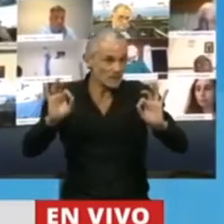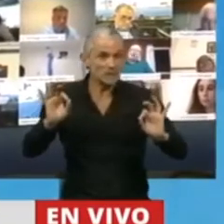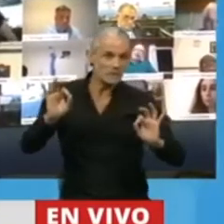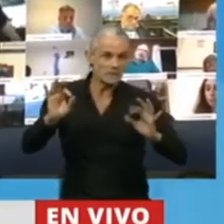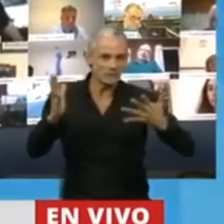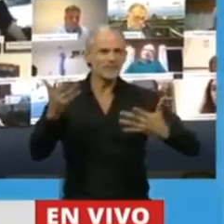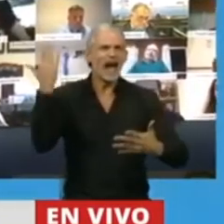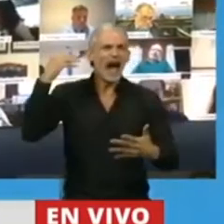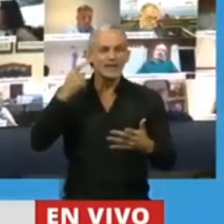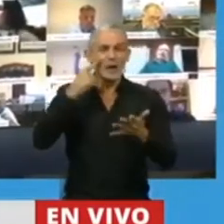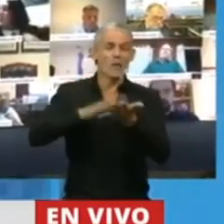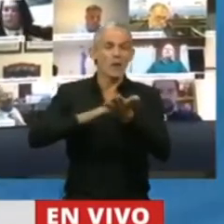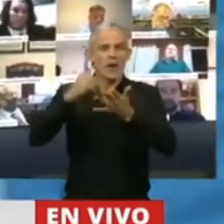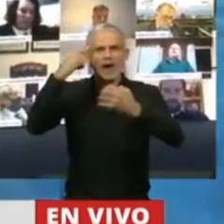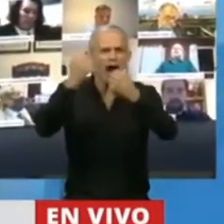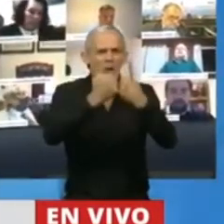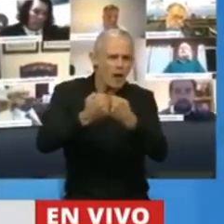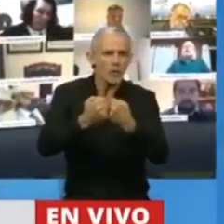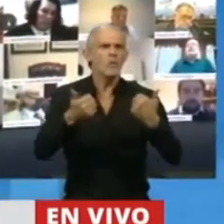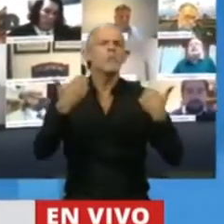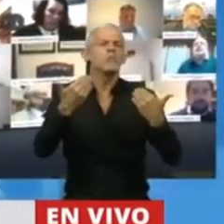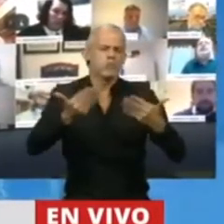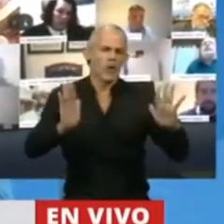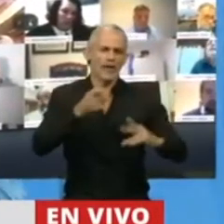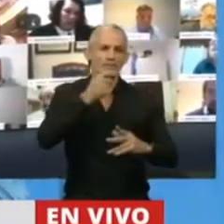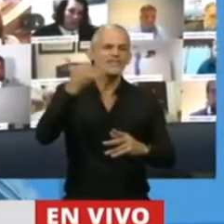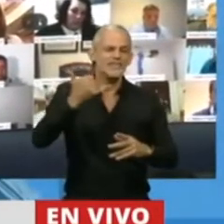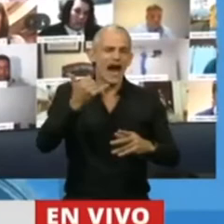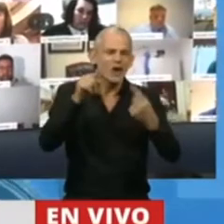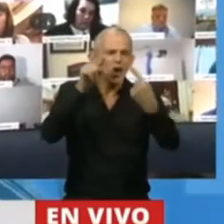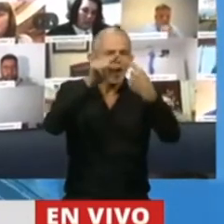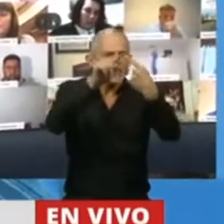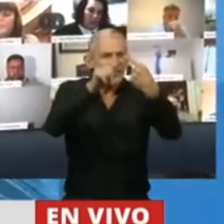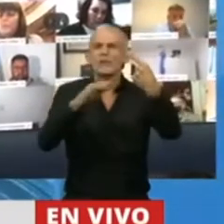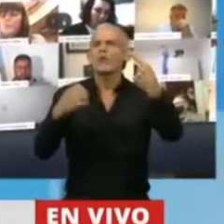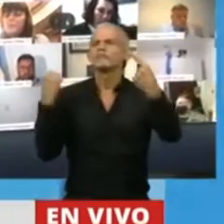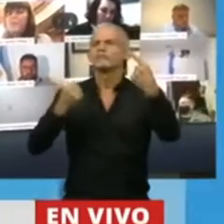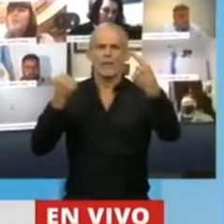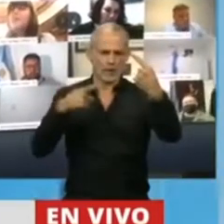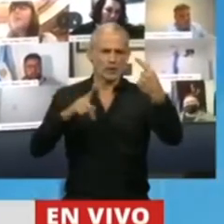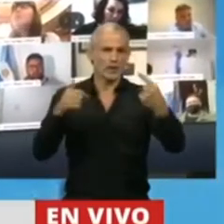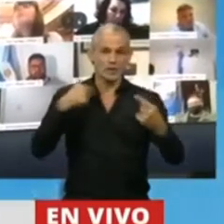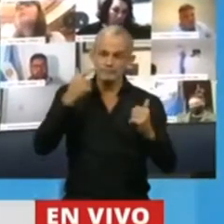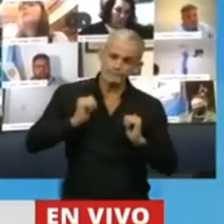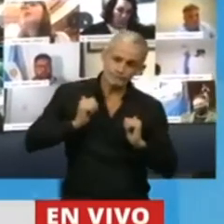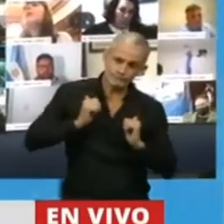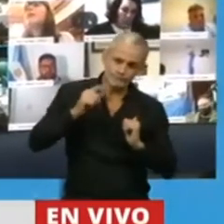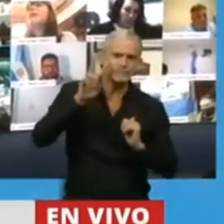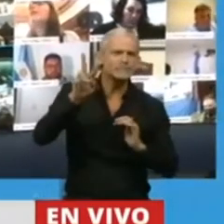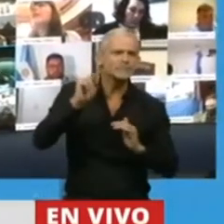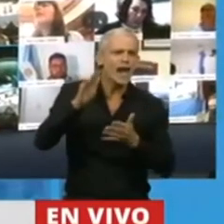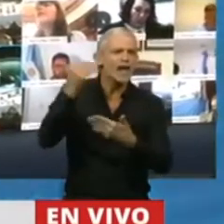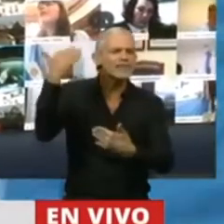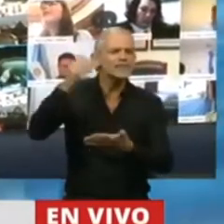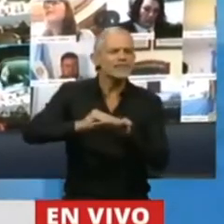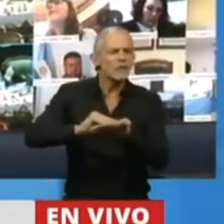intentado ponernos de acuerdo, lo podemos hacer cuando hay un bien tan superior. Yo escuchaba hoy en su discurso a